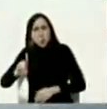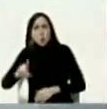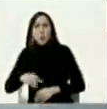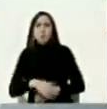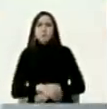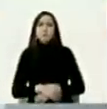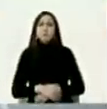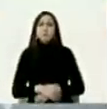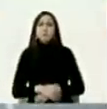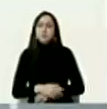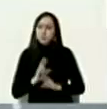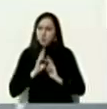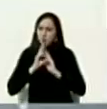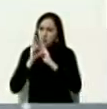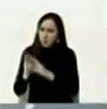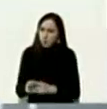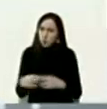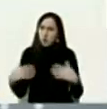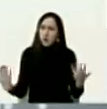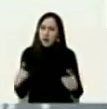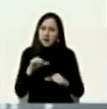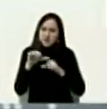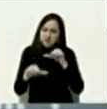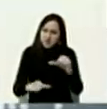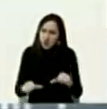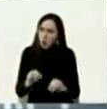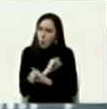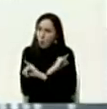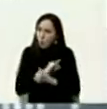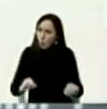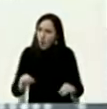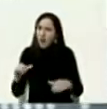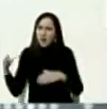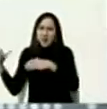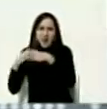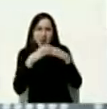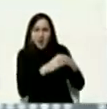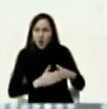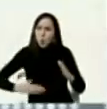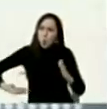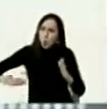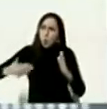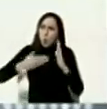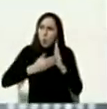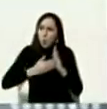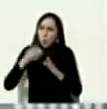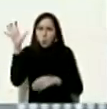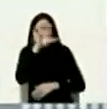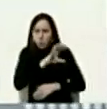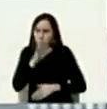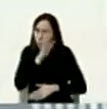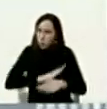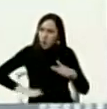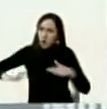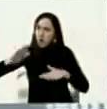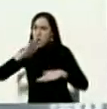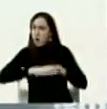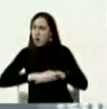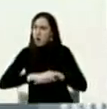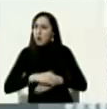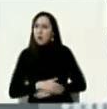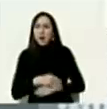Eric será el siglo del fin de los imperios anótalo le dije del hegemonismo